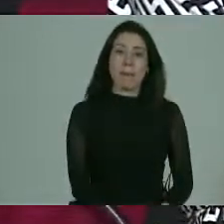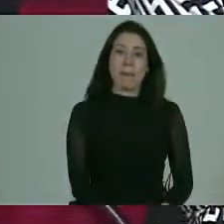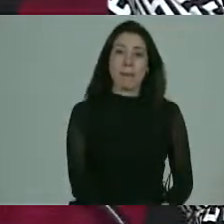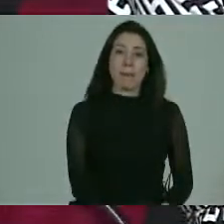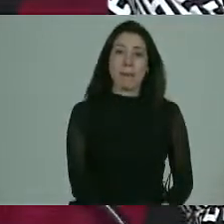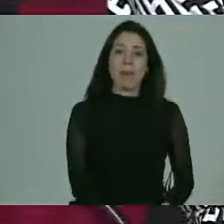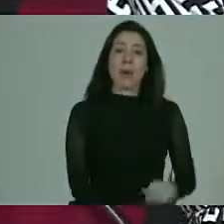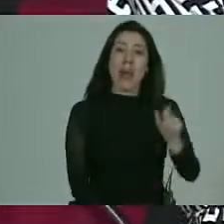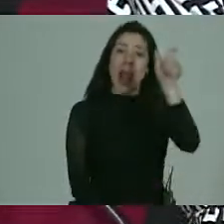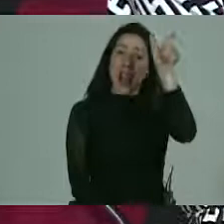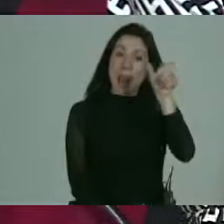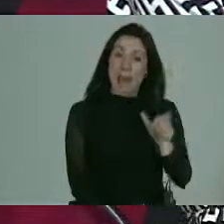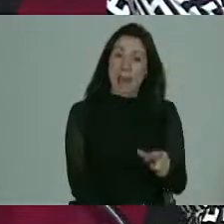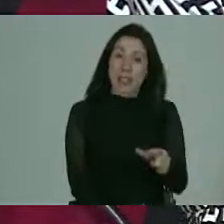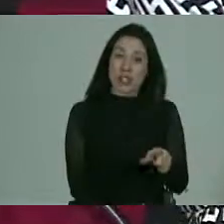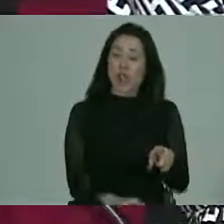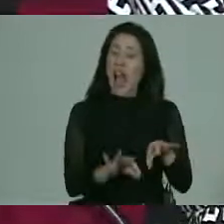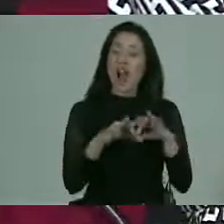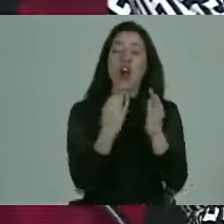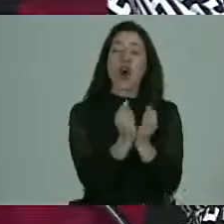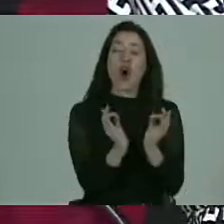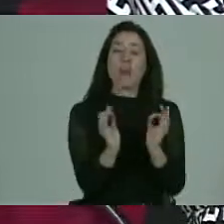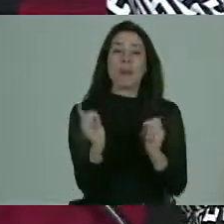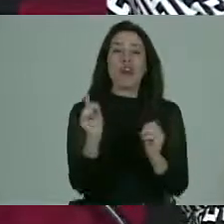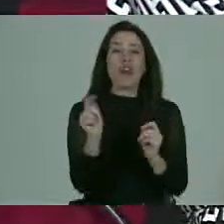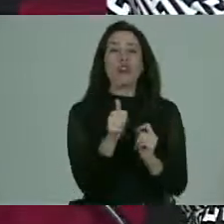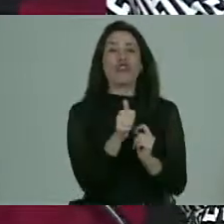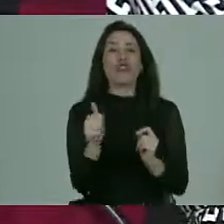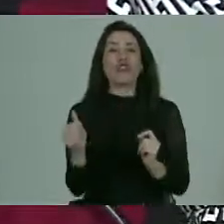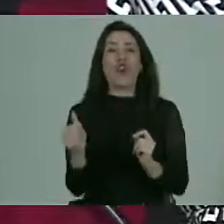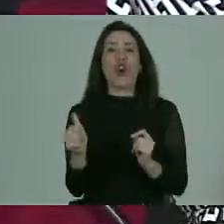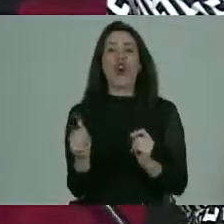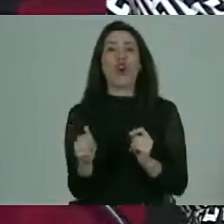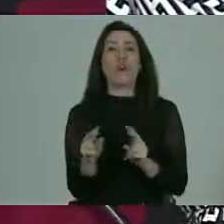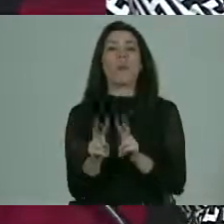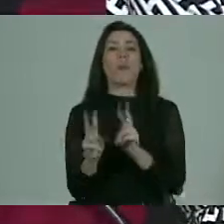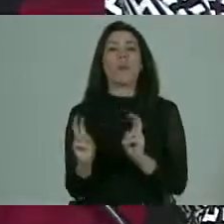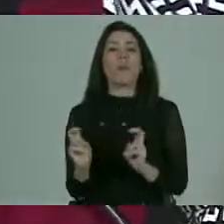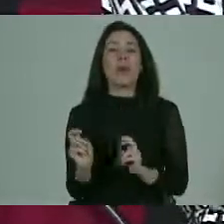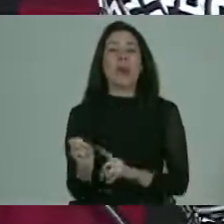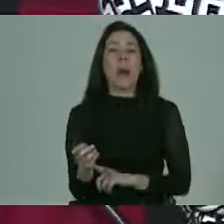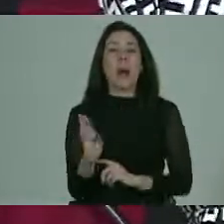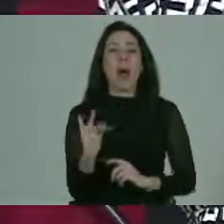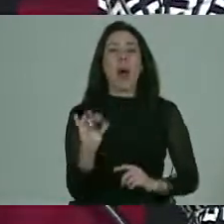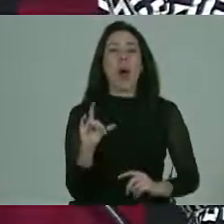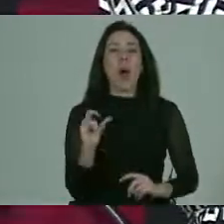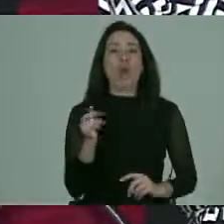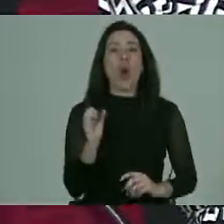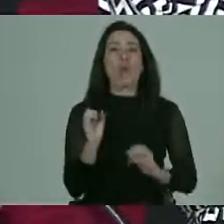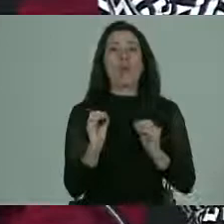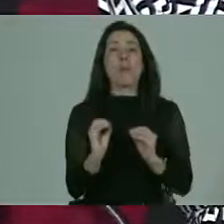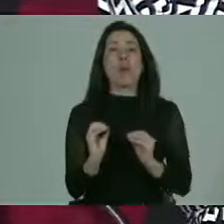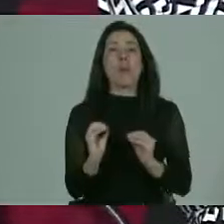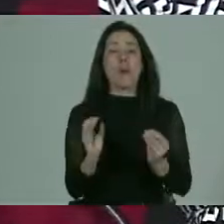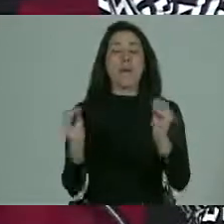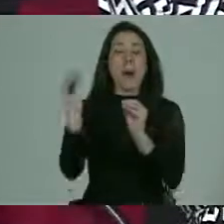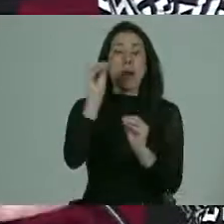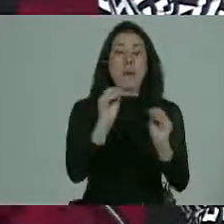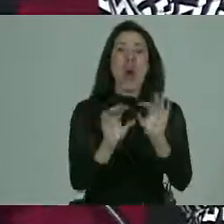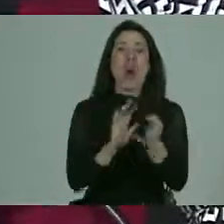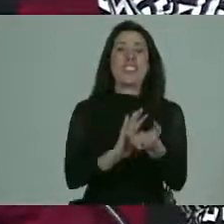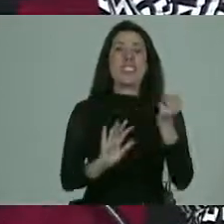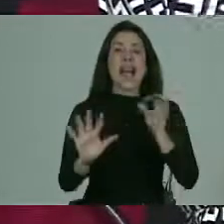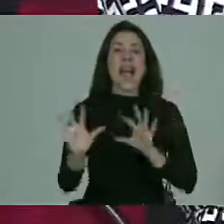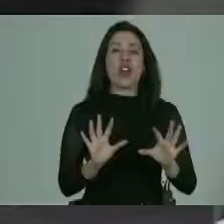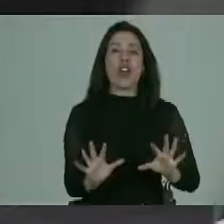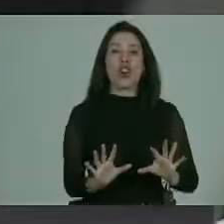al ser humano como un todo y no solamente como una parte biológica a la cual le podemos poner y sacar cosas para